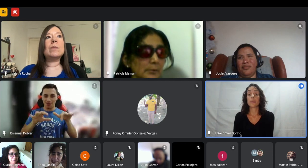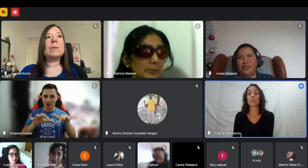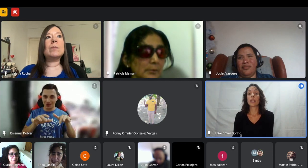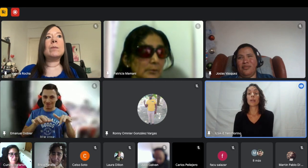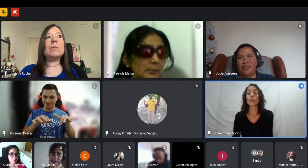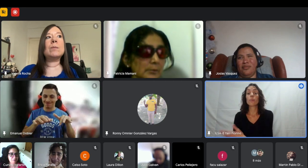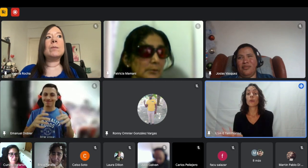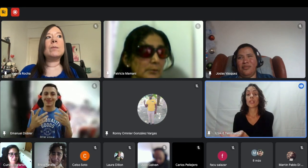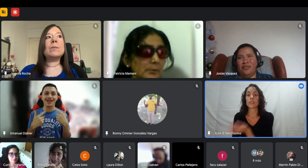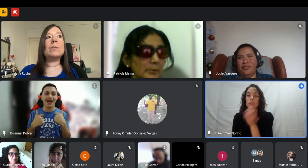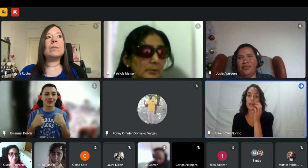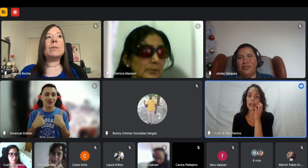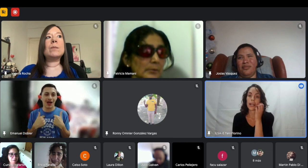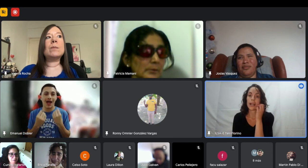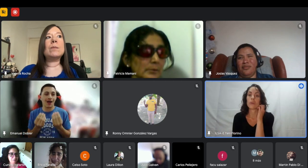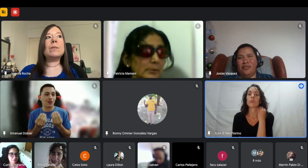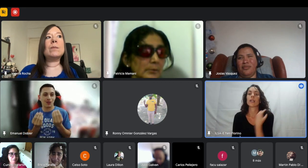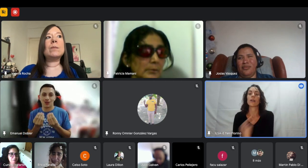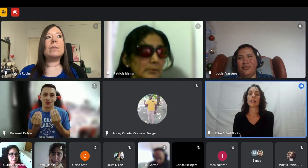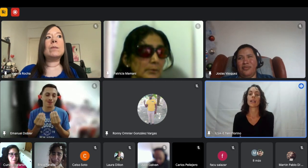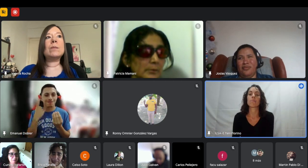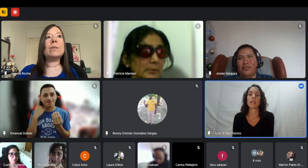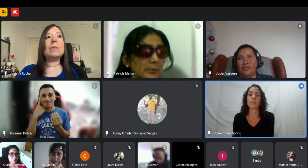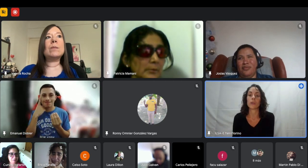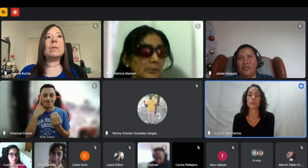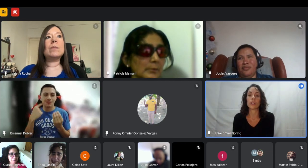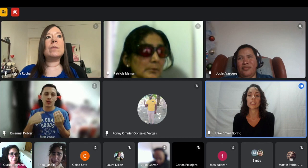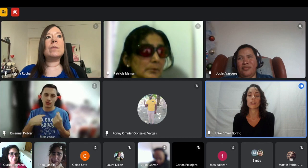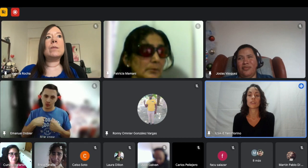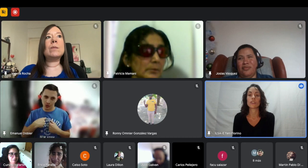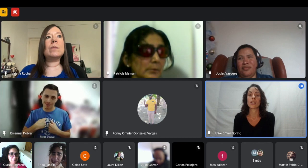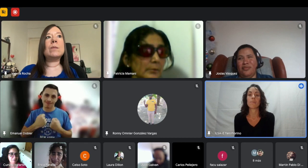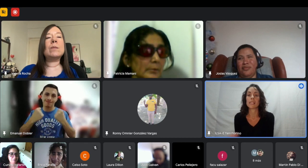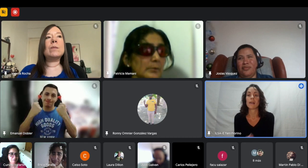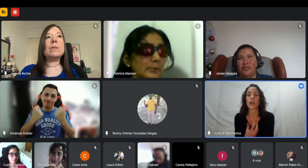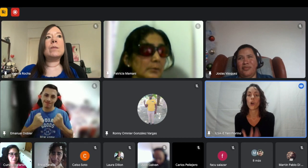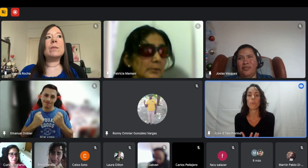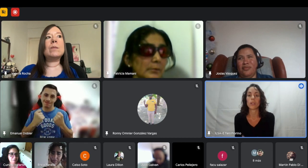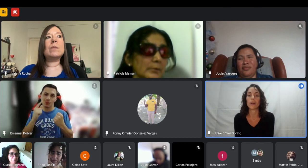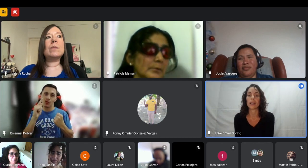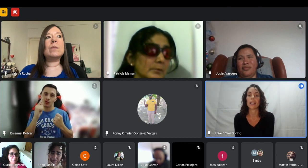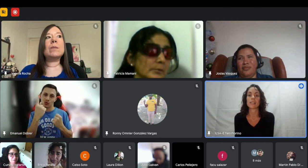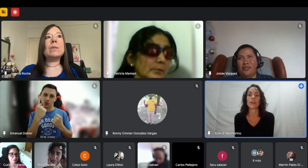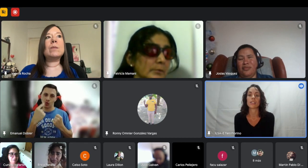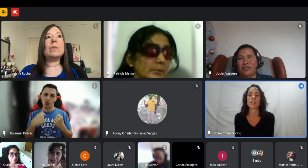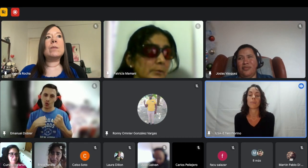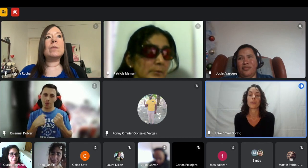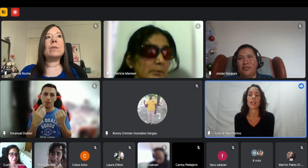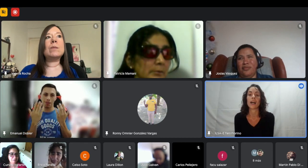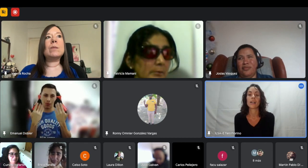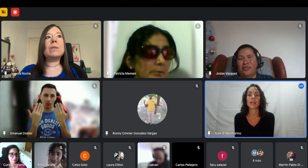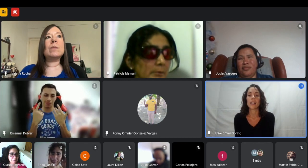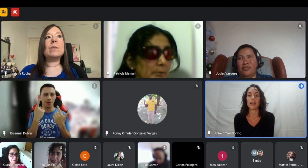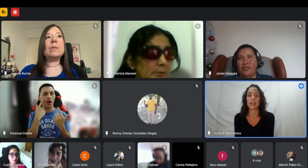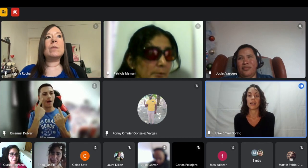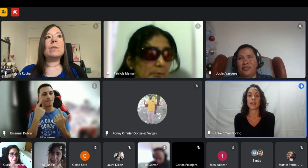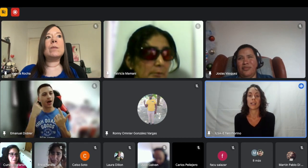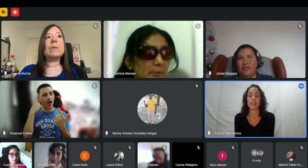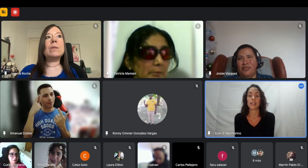en ese momento el hermano no podía ayudarlo a arreglar la computadora él le preguntó y no entonces él pensaba cómo iba a arreglar si ahora ya no podía